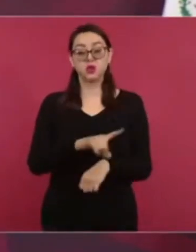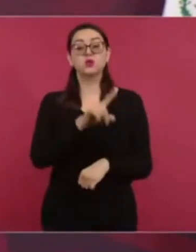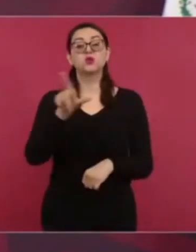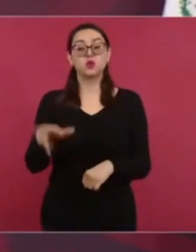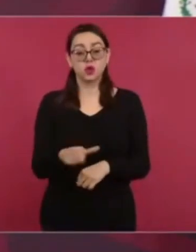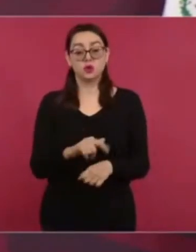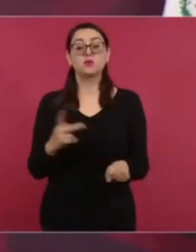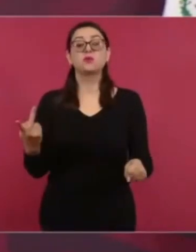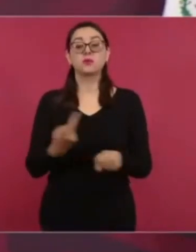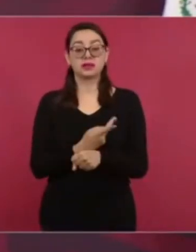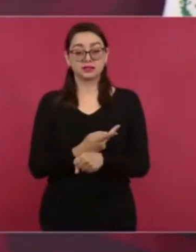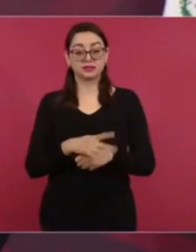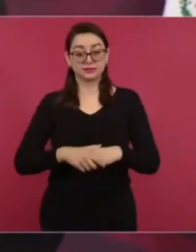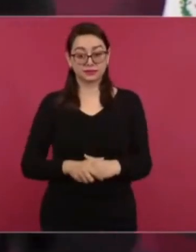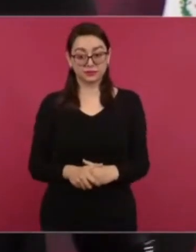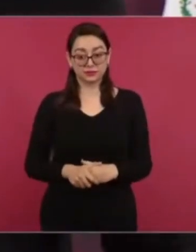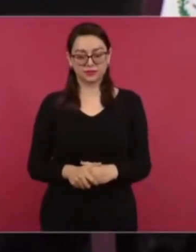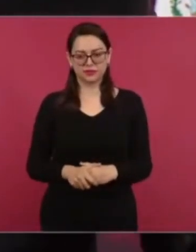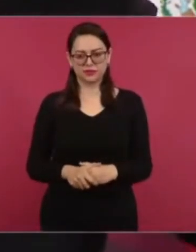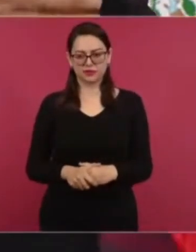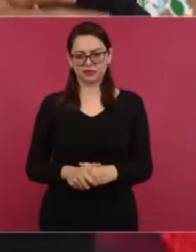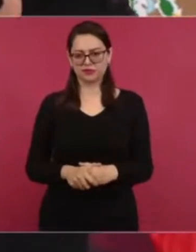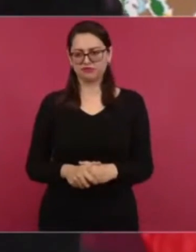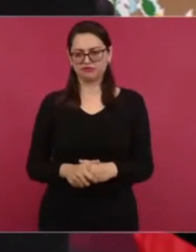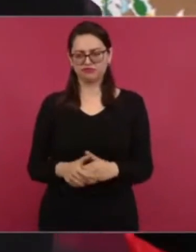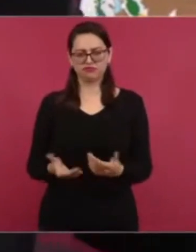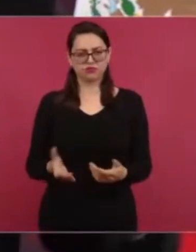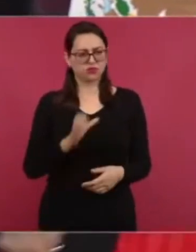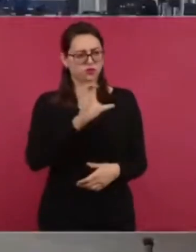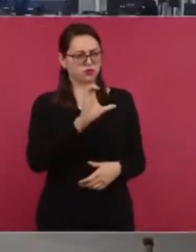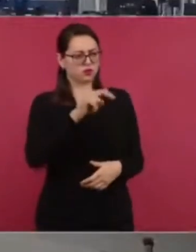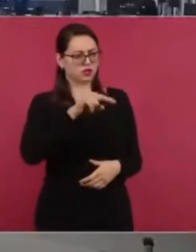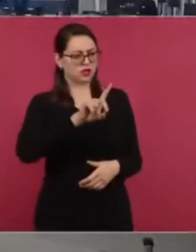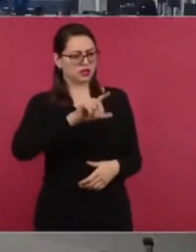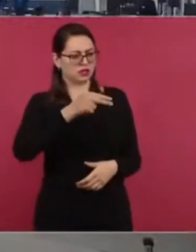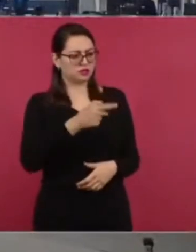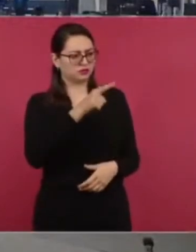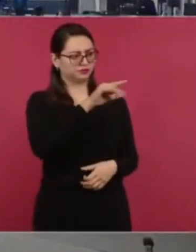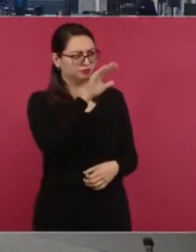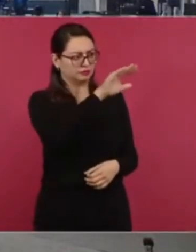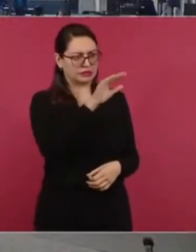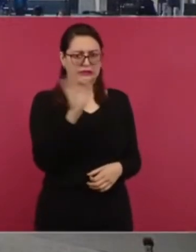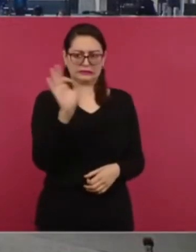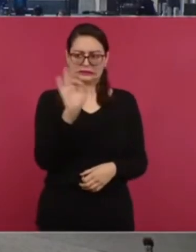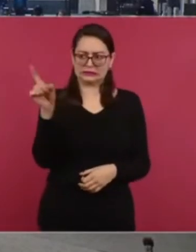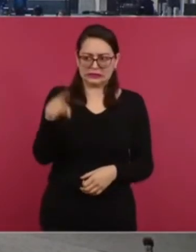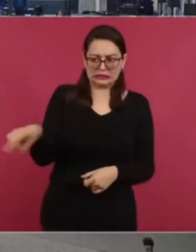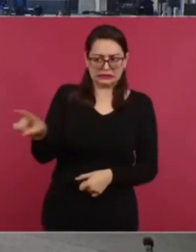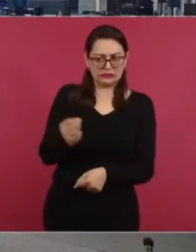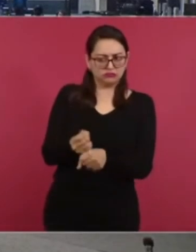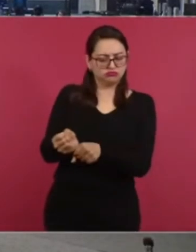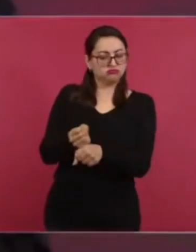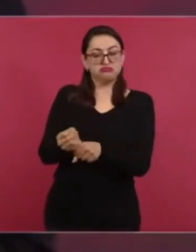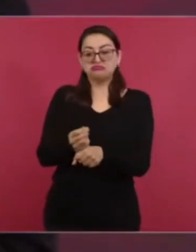¿cómo es que no se le consulta a la Comisión de Derechos Humanos? ¿Cómo es